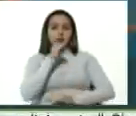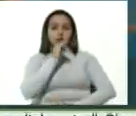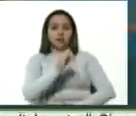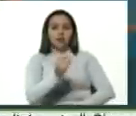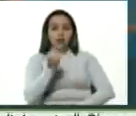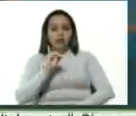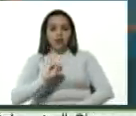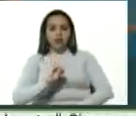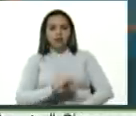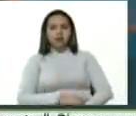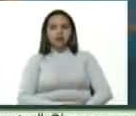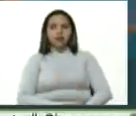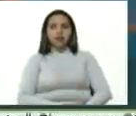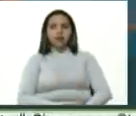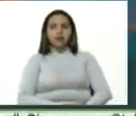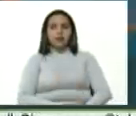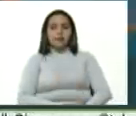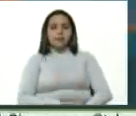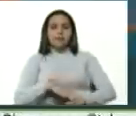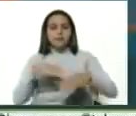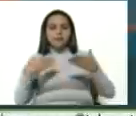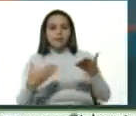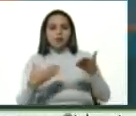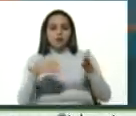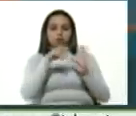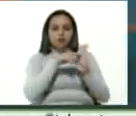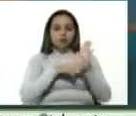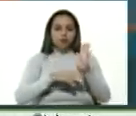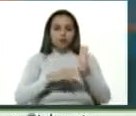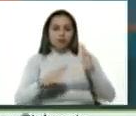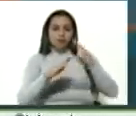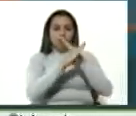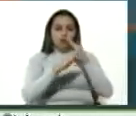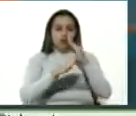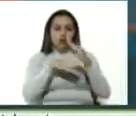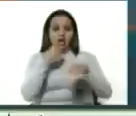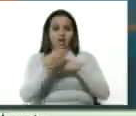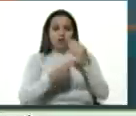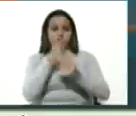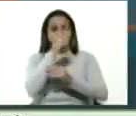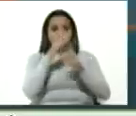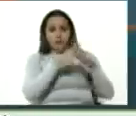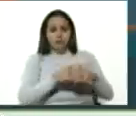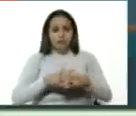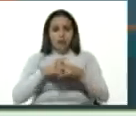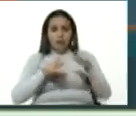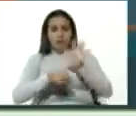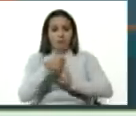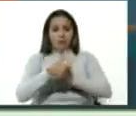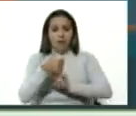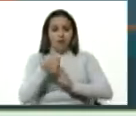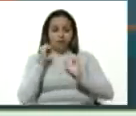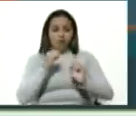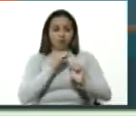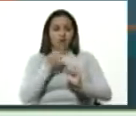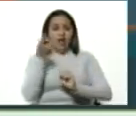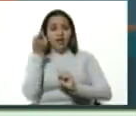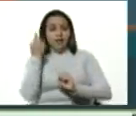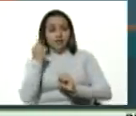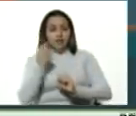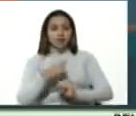las medidas coercitivas que han tomado, la más reciente de ellas fue ayer, contra